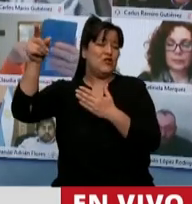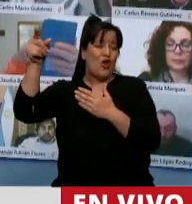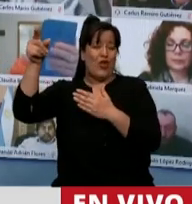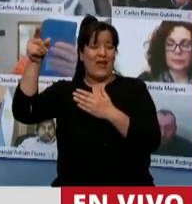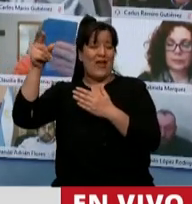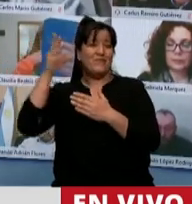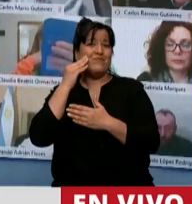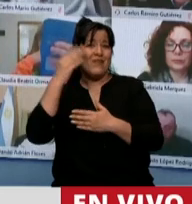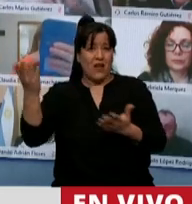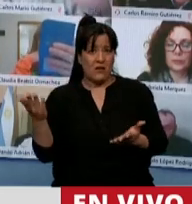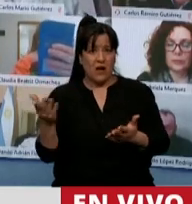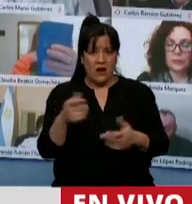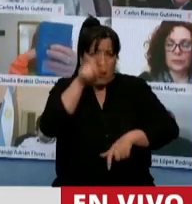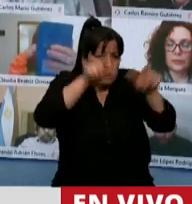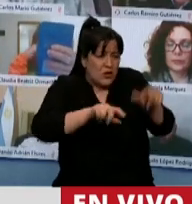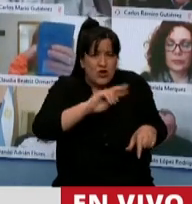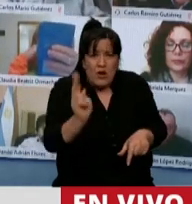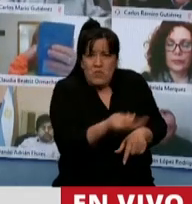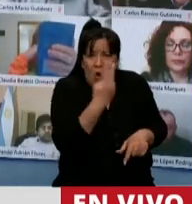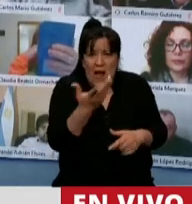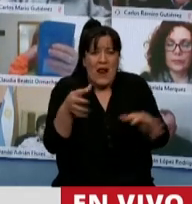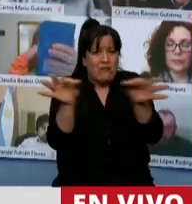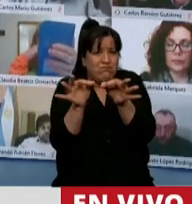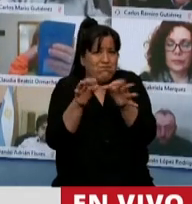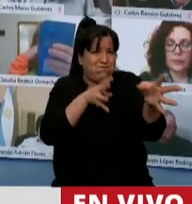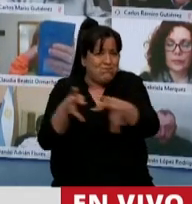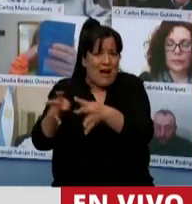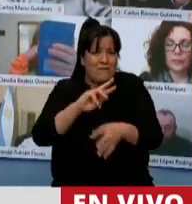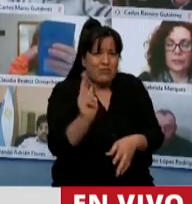que murieron combatiendo en la guerra de Malvinas como héroes.